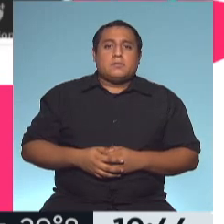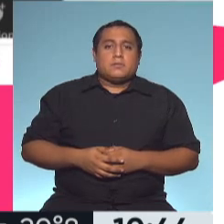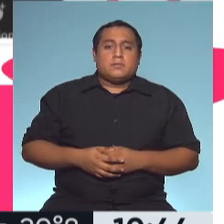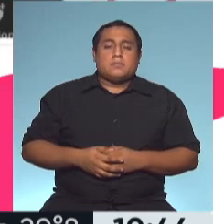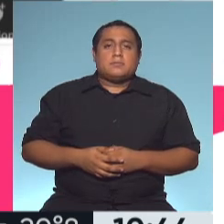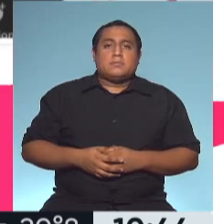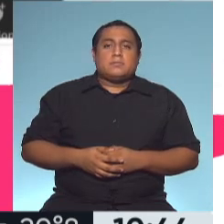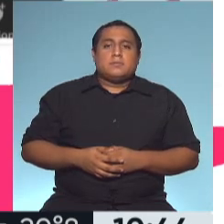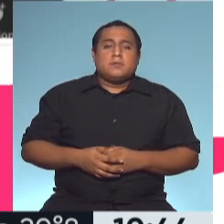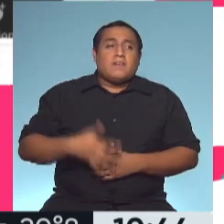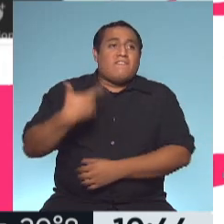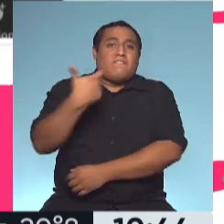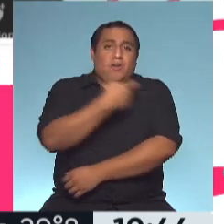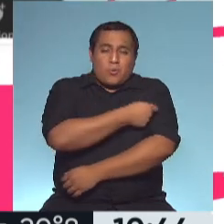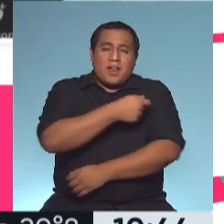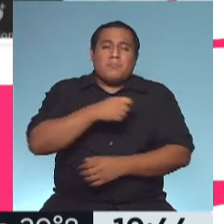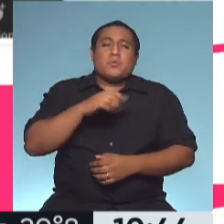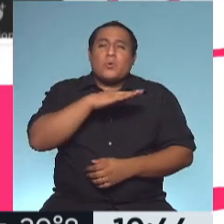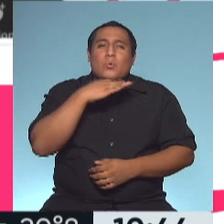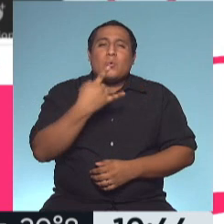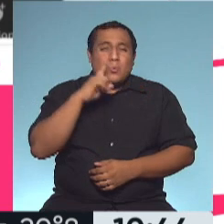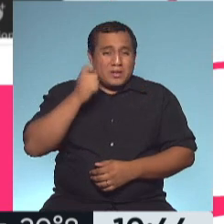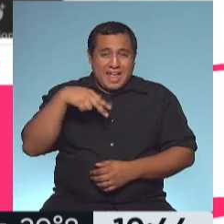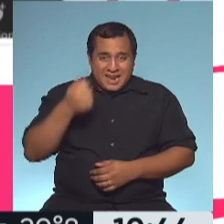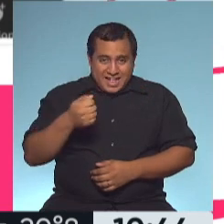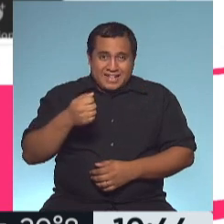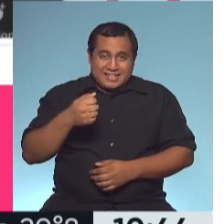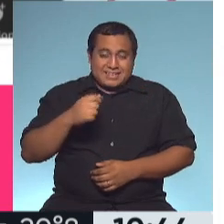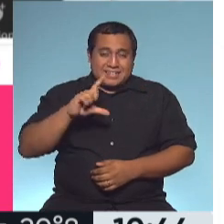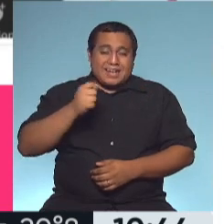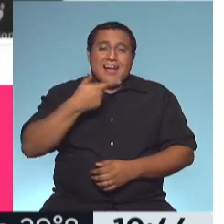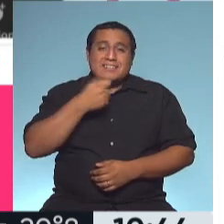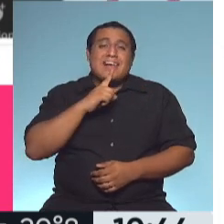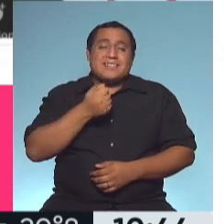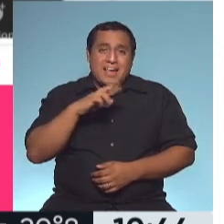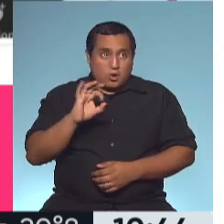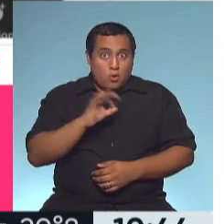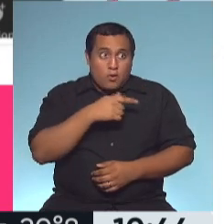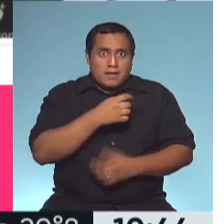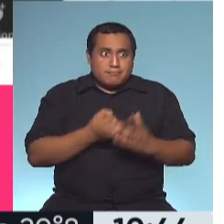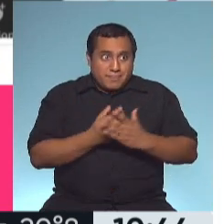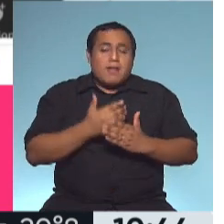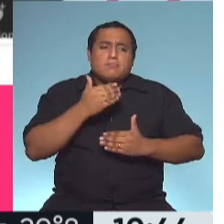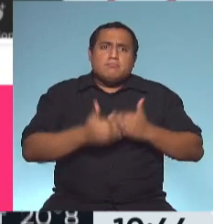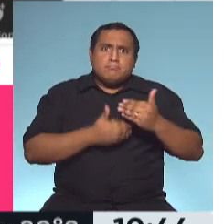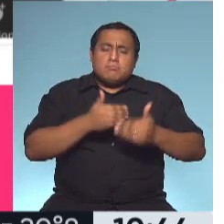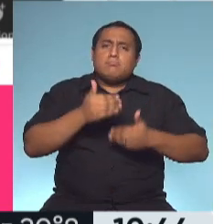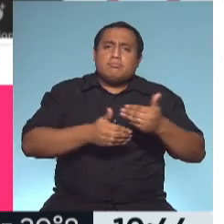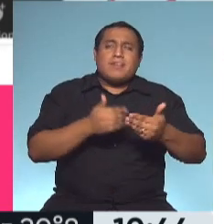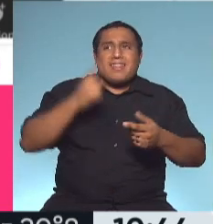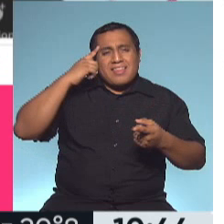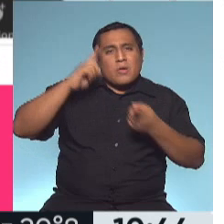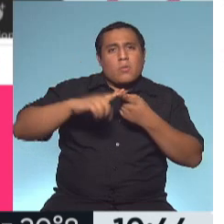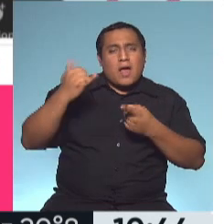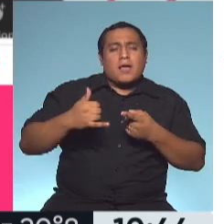que está desarrollando Juliana Casataro está avanzando y ya hay acuerdos con laboratorios, con